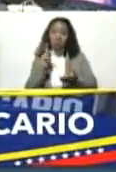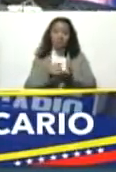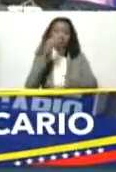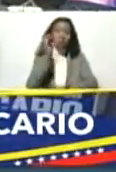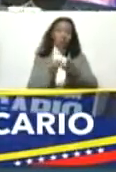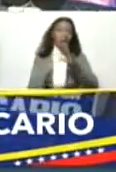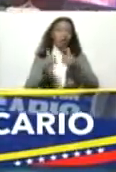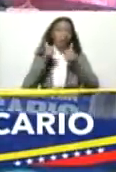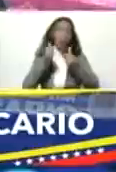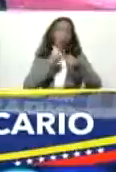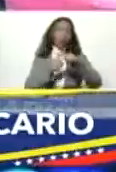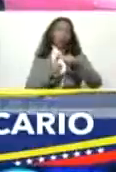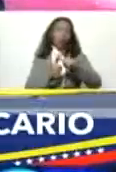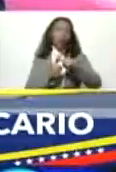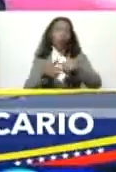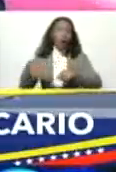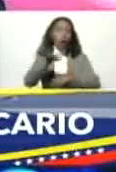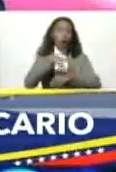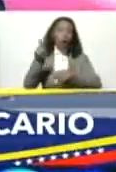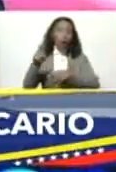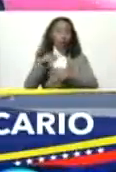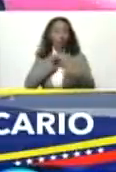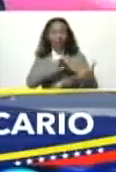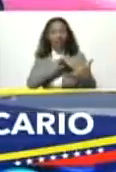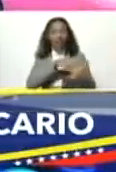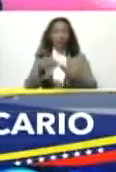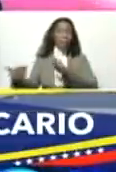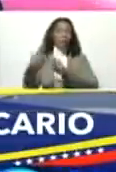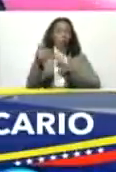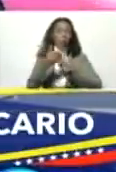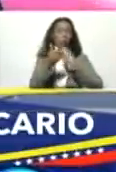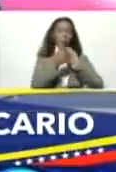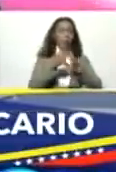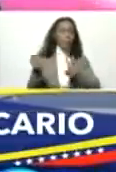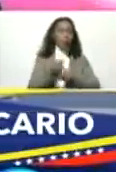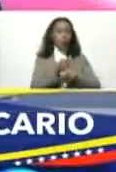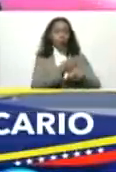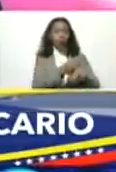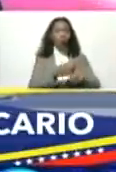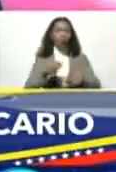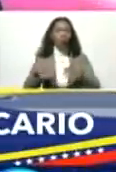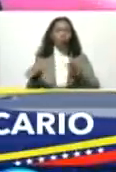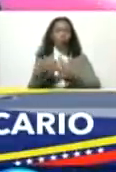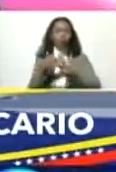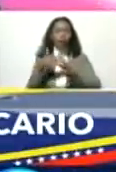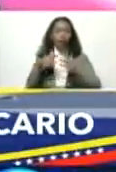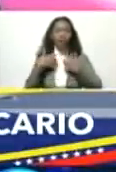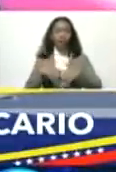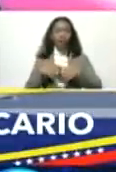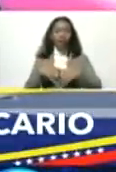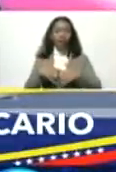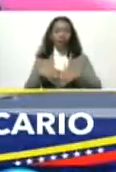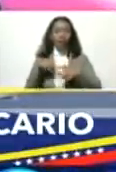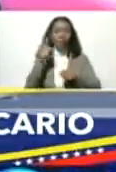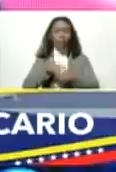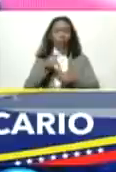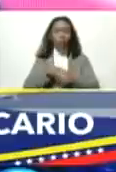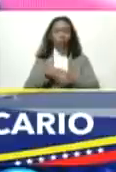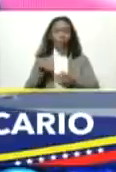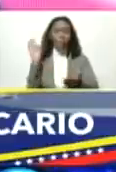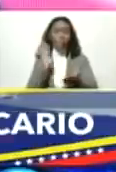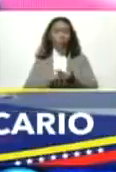y toda esta guerra brutal este bombardeo esta agresión contra la industria petrolera nos ha puesto sobre una realidad